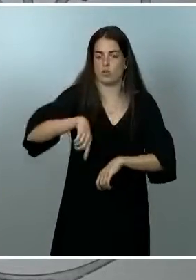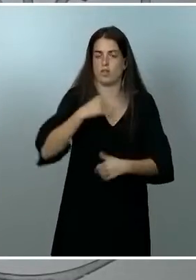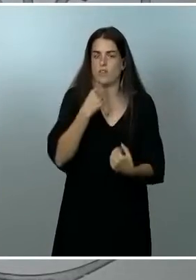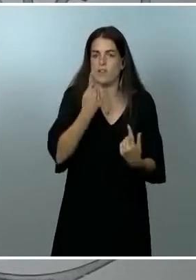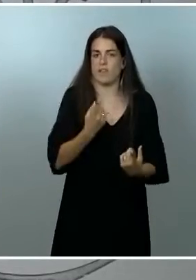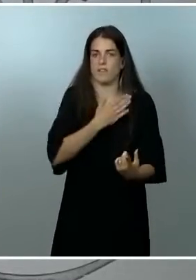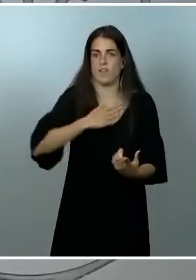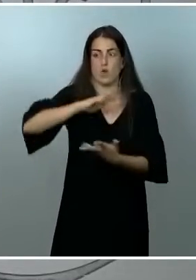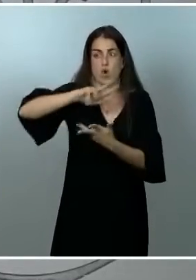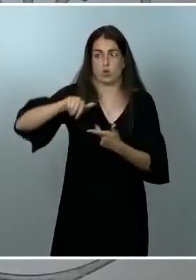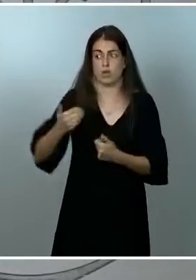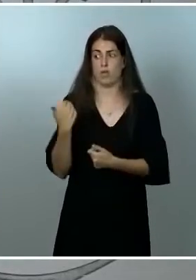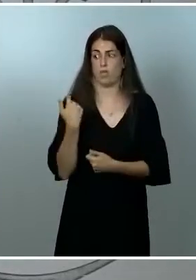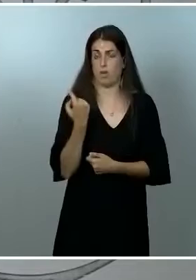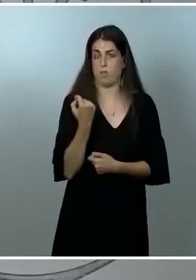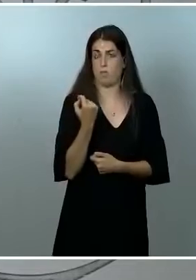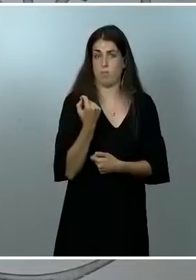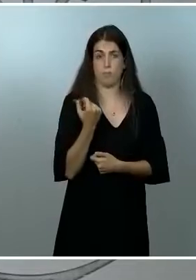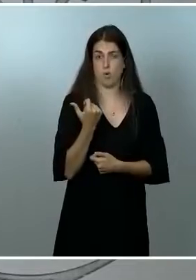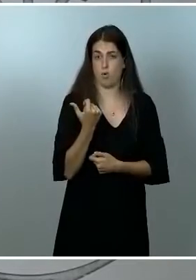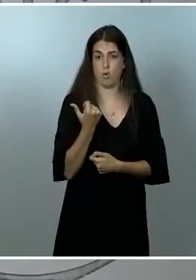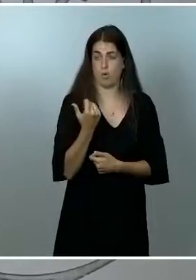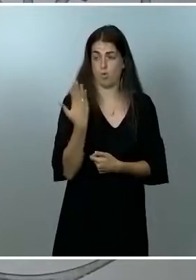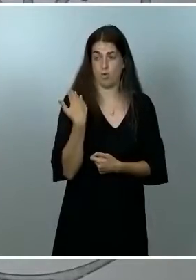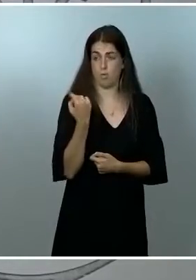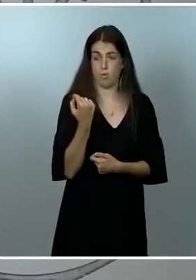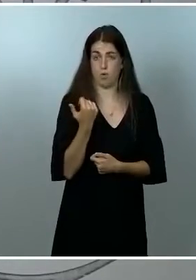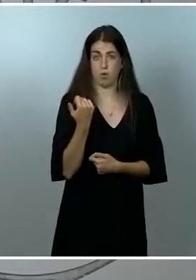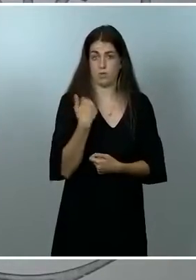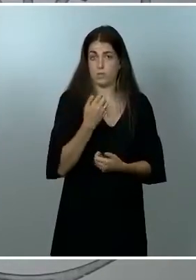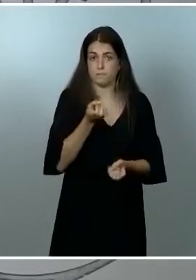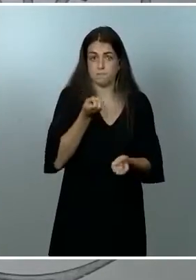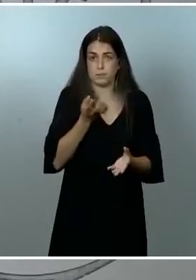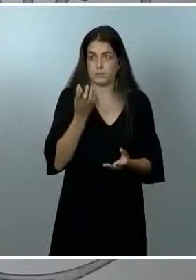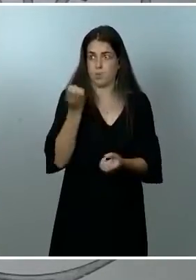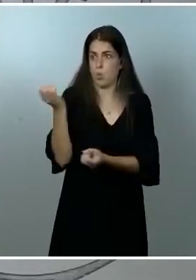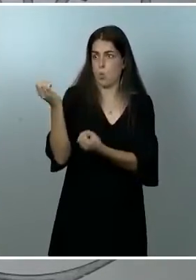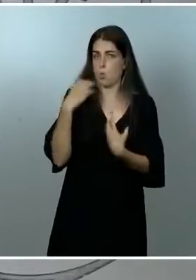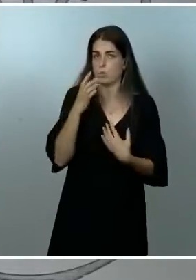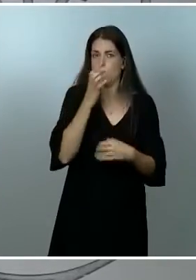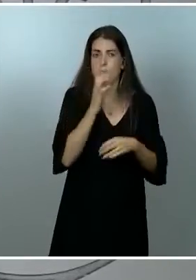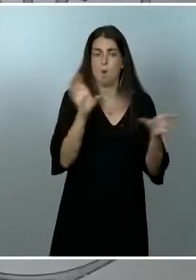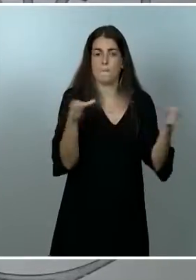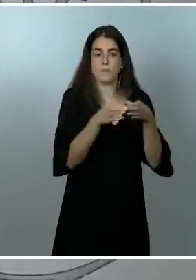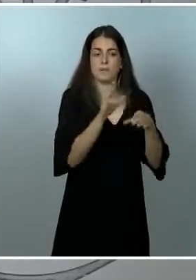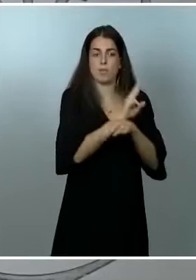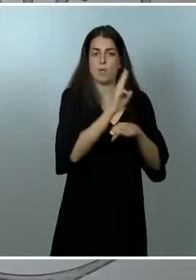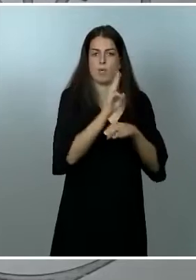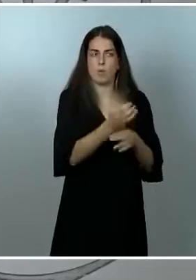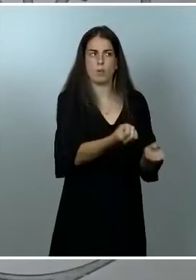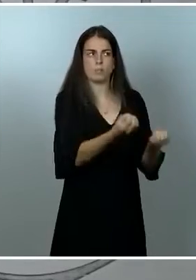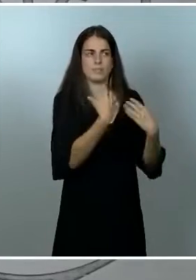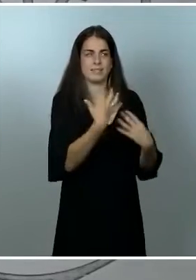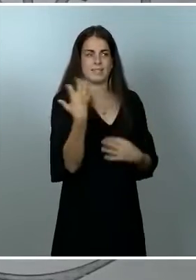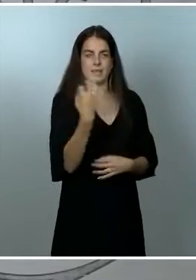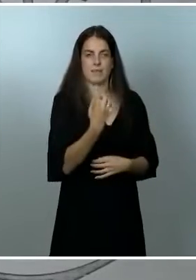conocido hace escasamente unos minutos, en donde el Partido Popular nos comunica que abandona el